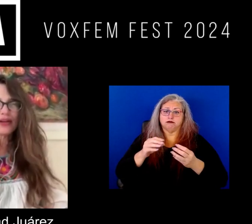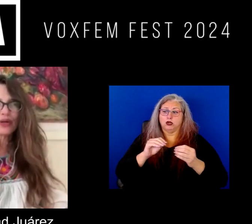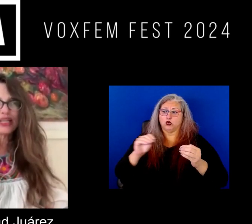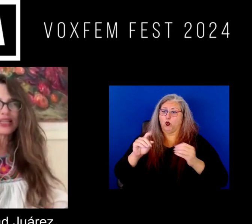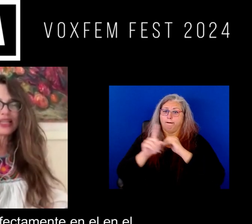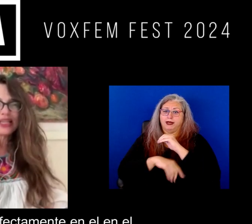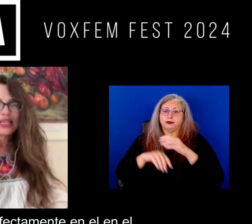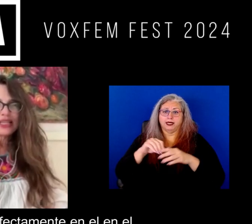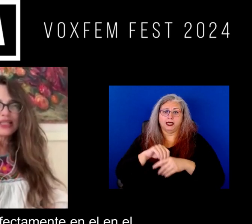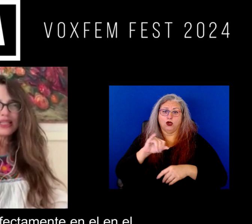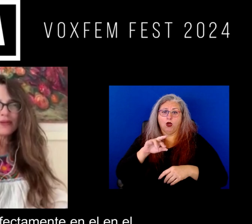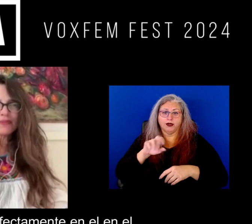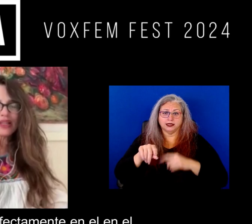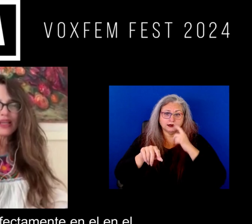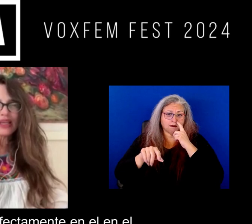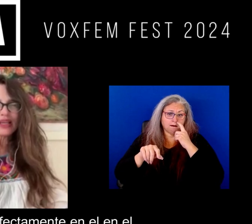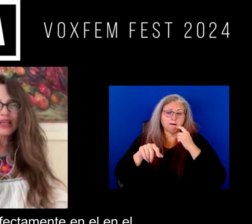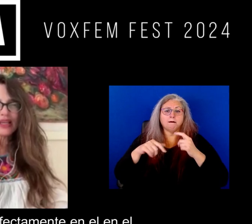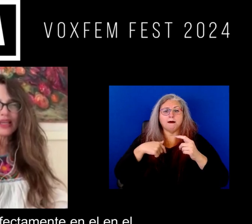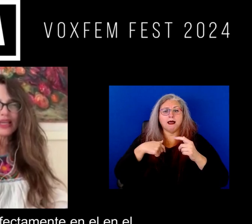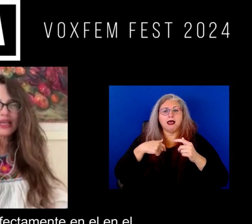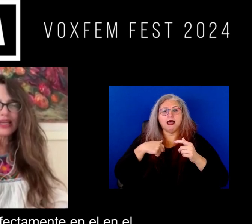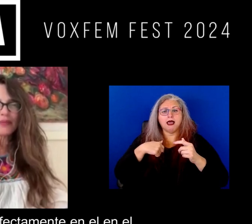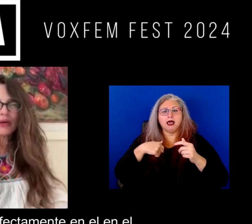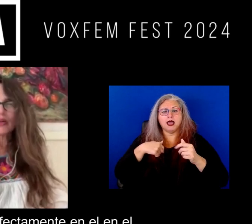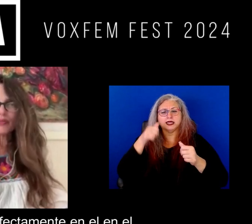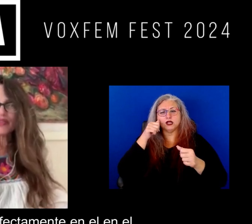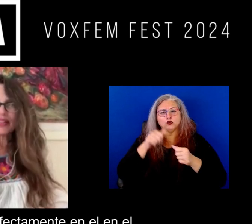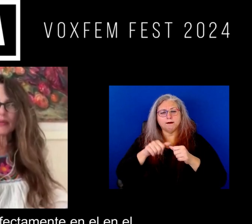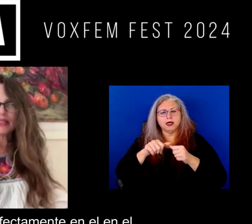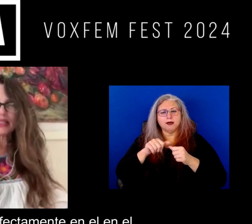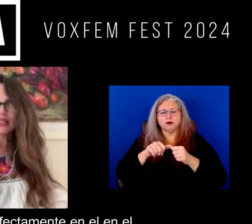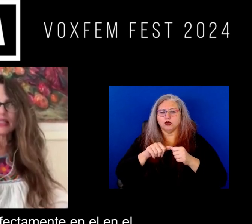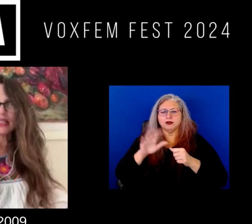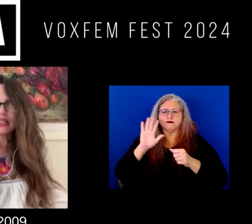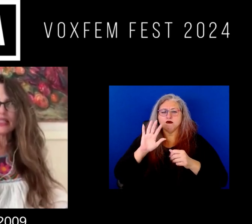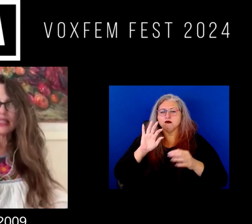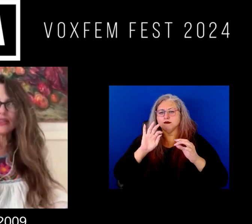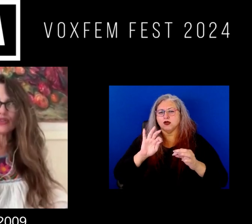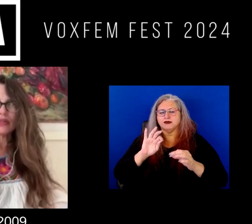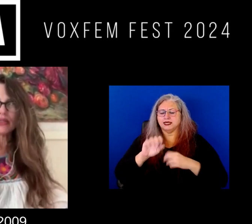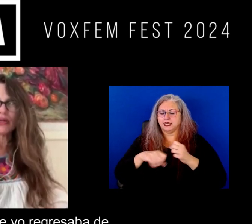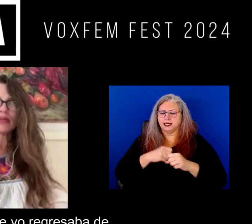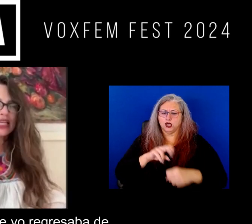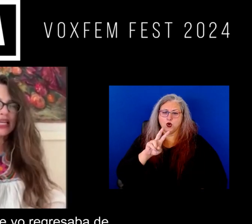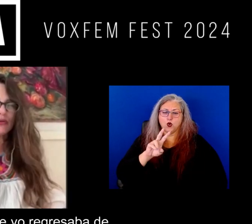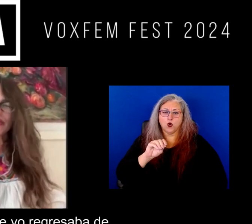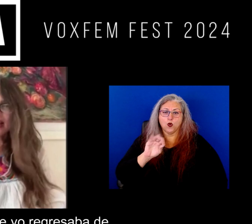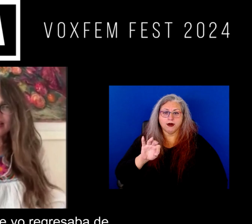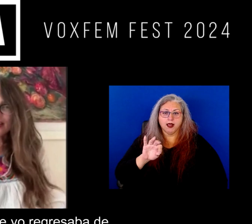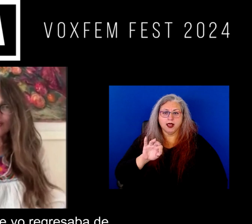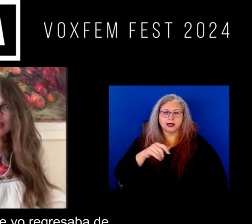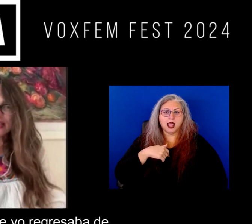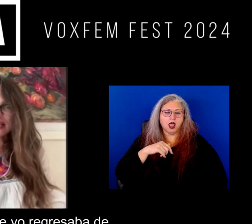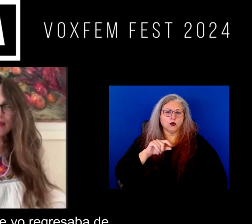en Ciudad Juárez y y me acuerdo perfectamente en el en el 2009 en